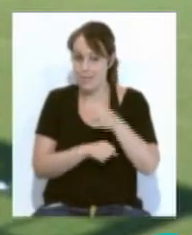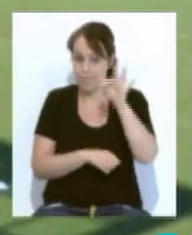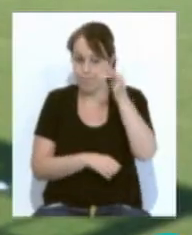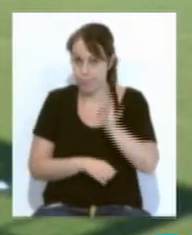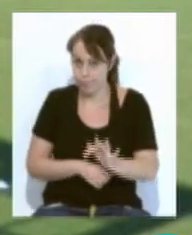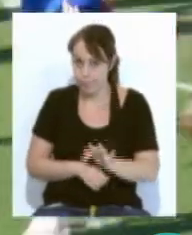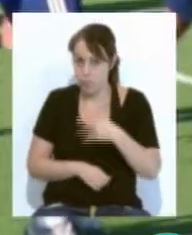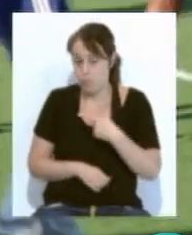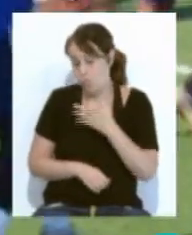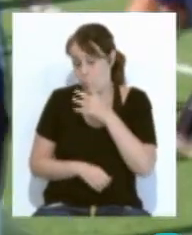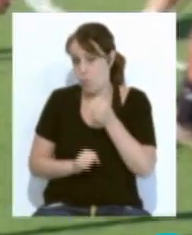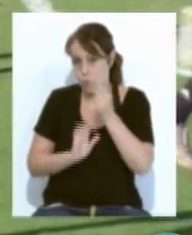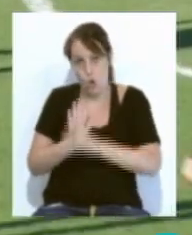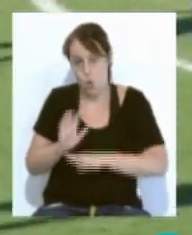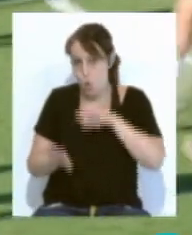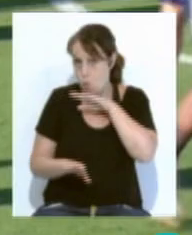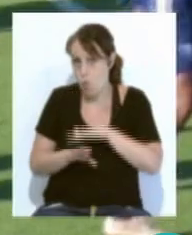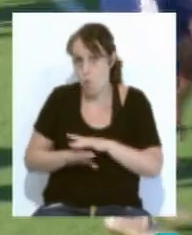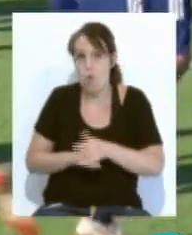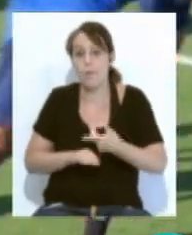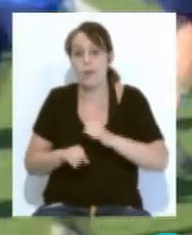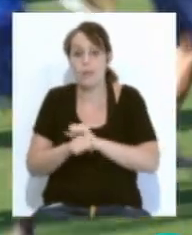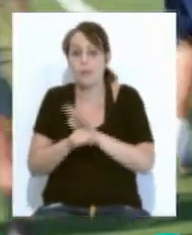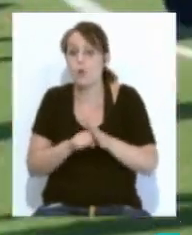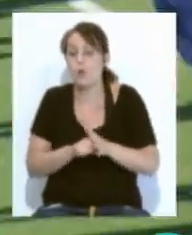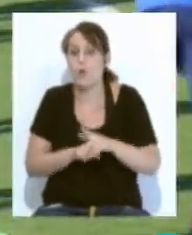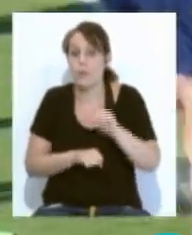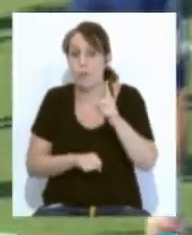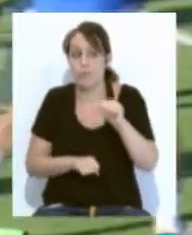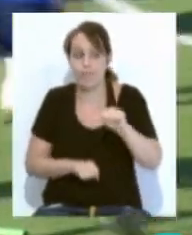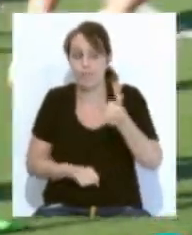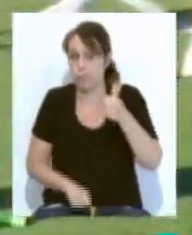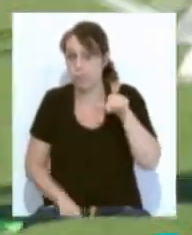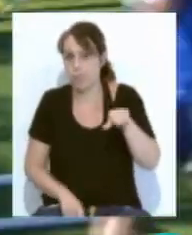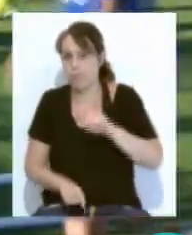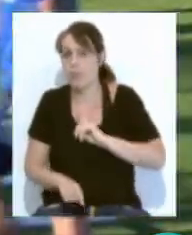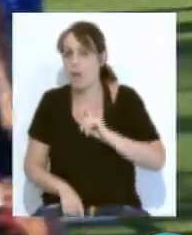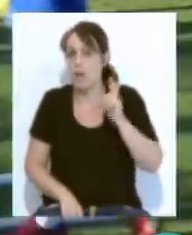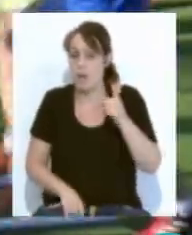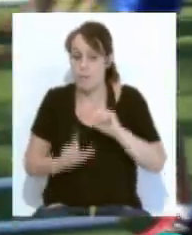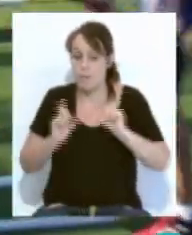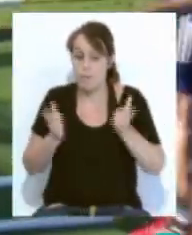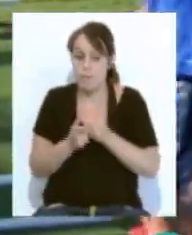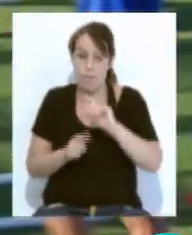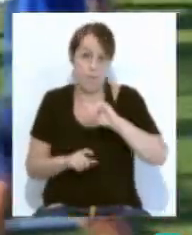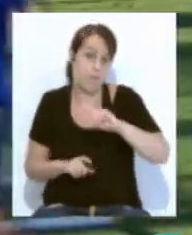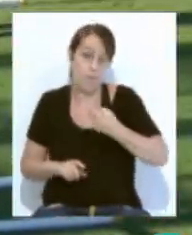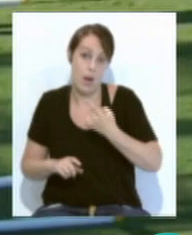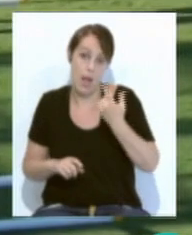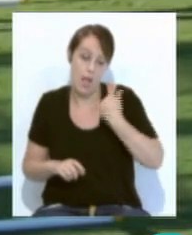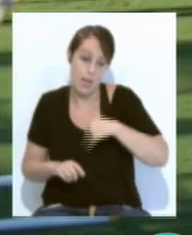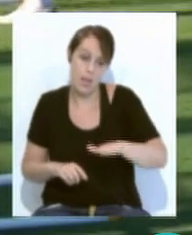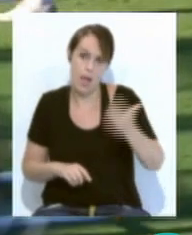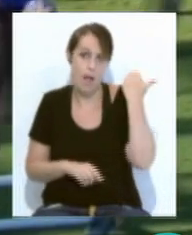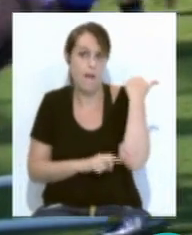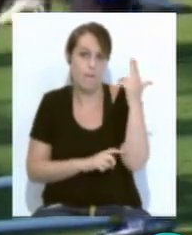Reconforma Protocolo se ha detectado un nuevo caso positivo por COVID-19. Se trata de un miembro de la primera plantilla que ya estaba aislado